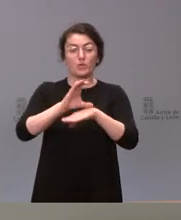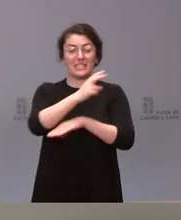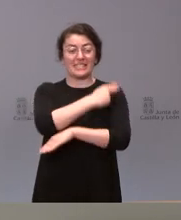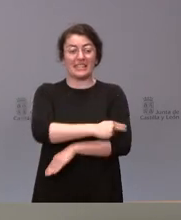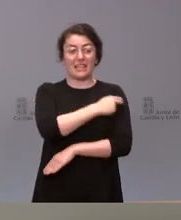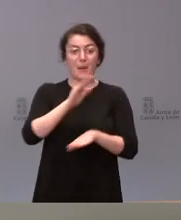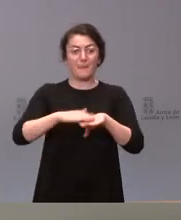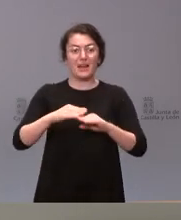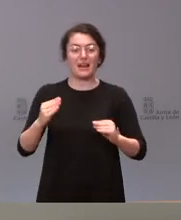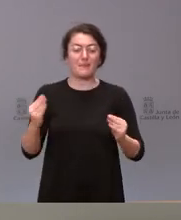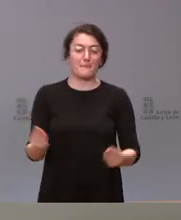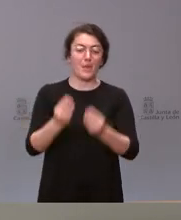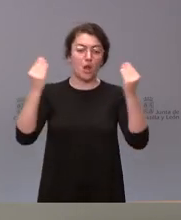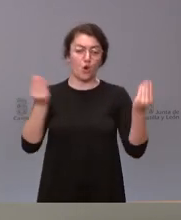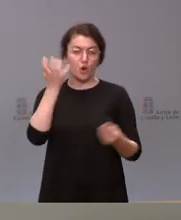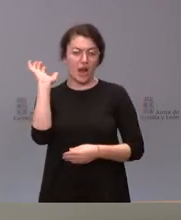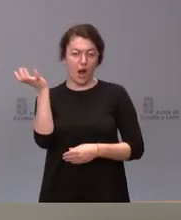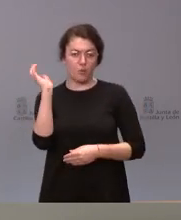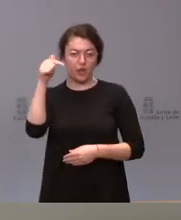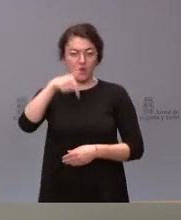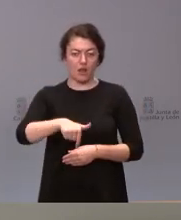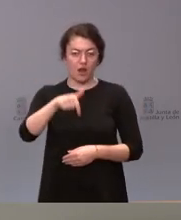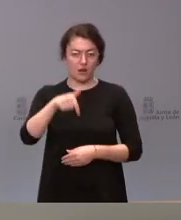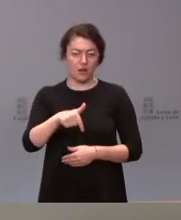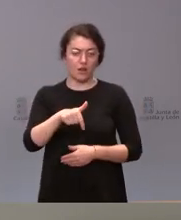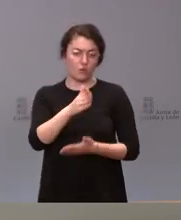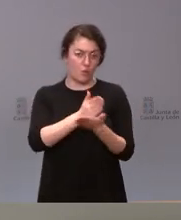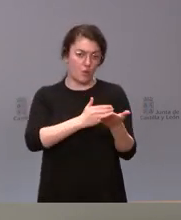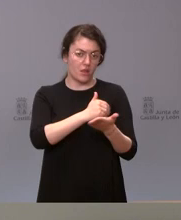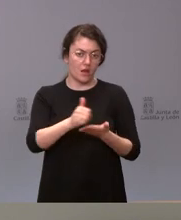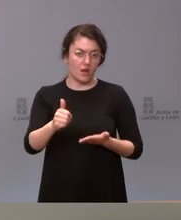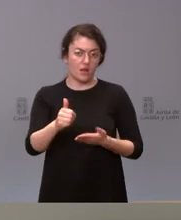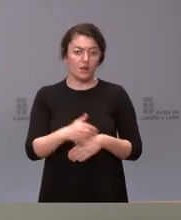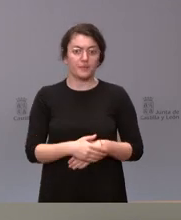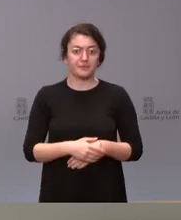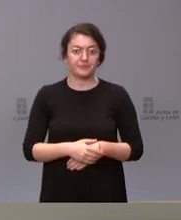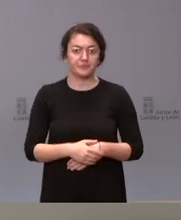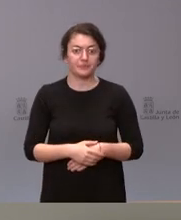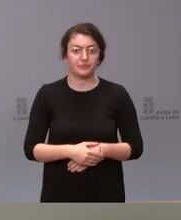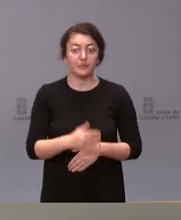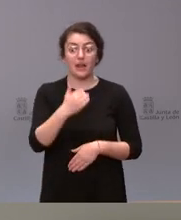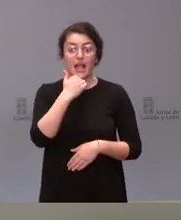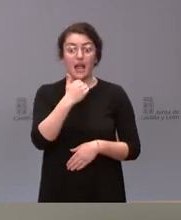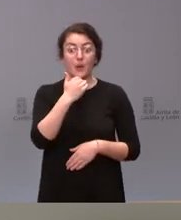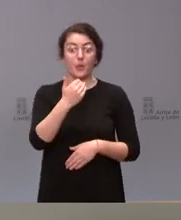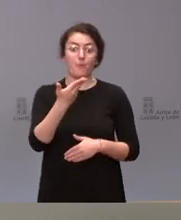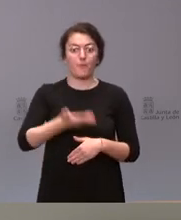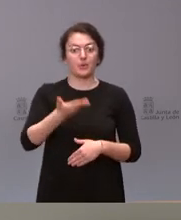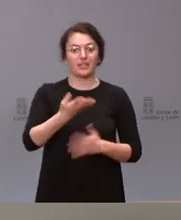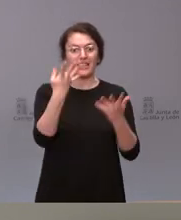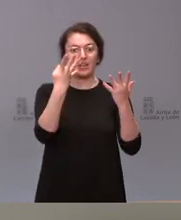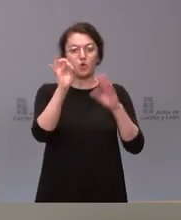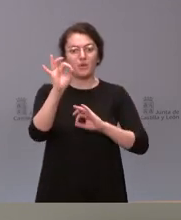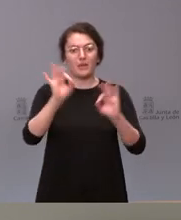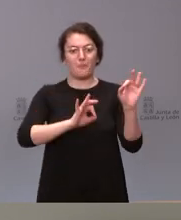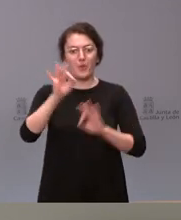del transporte sanitario en nuestra comunidad autónoma pues hay una parte relevante en torno a más del 90% que va a ir